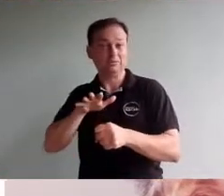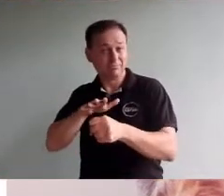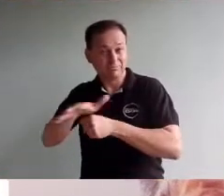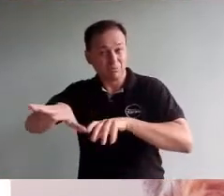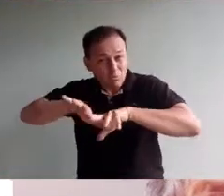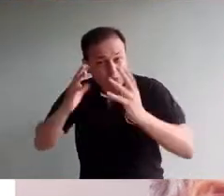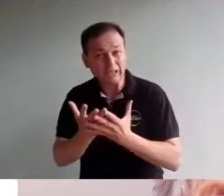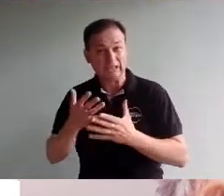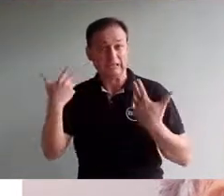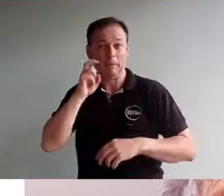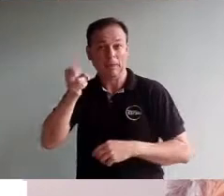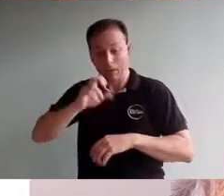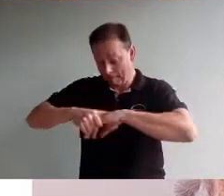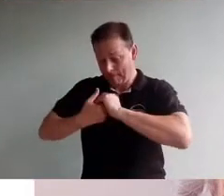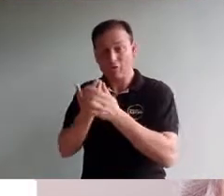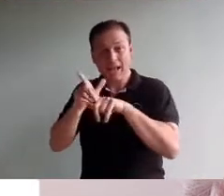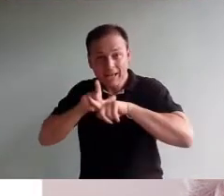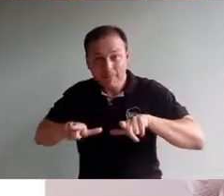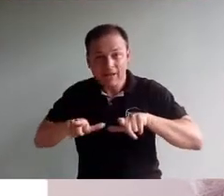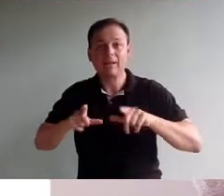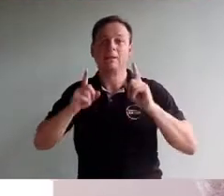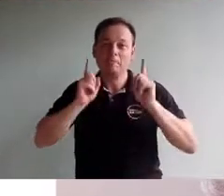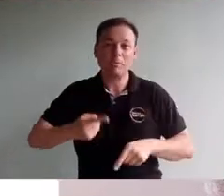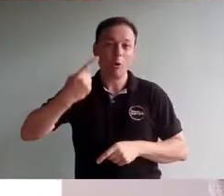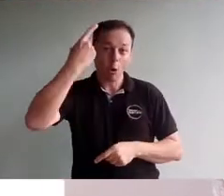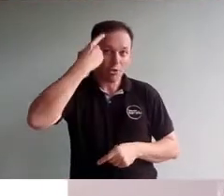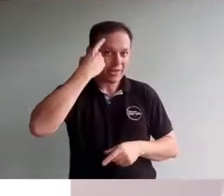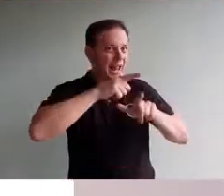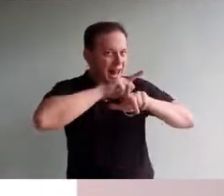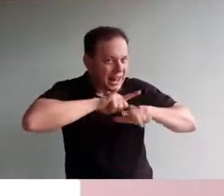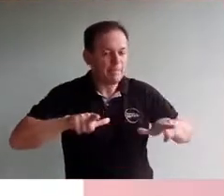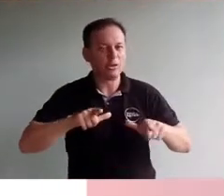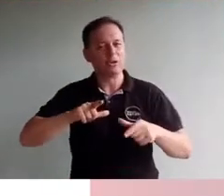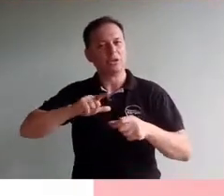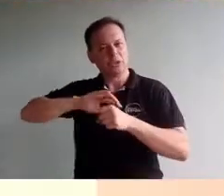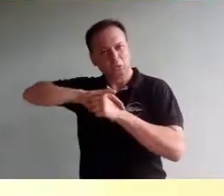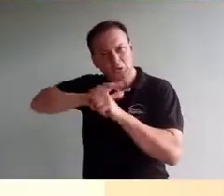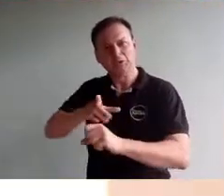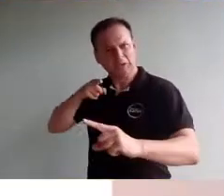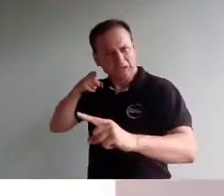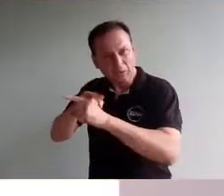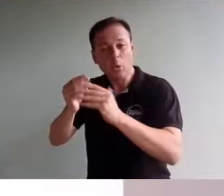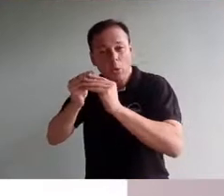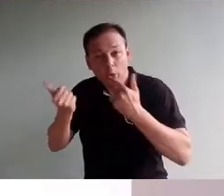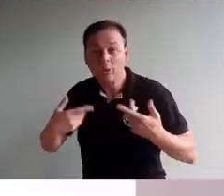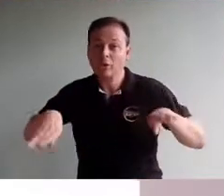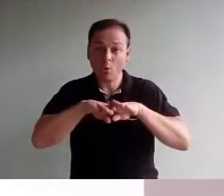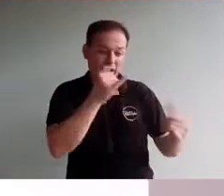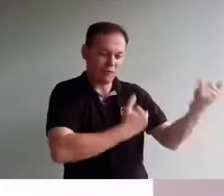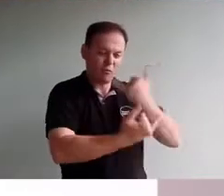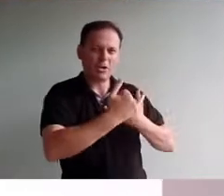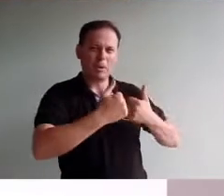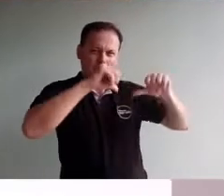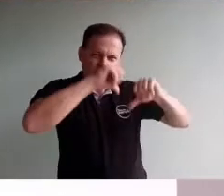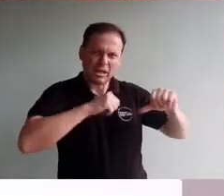en este tiempo de pandemia, en que cuidas la limpieza de tus manos, no te olvides de tu conciencia. Derrotar al coronavirus está en tus manos